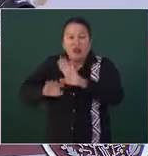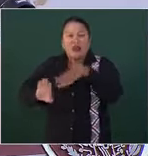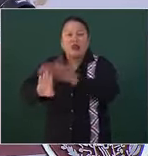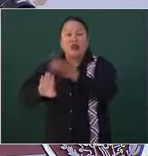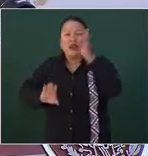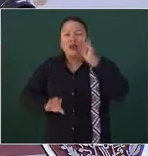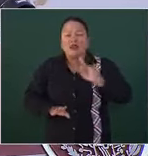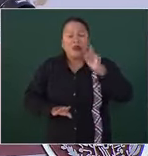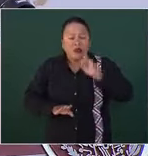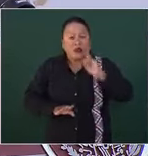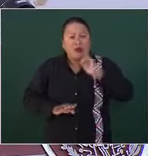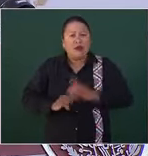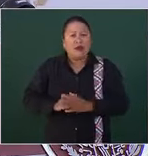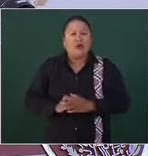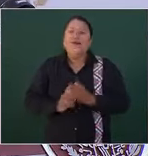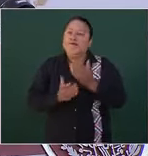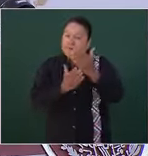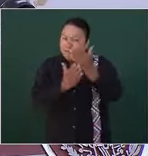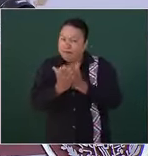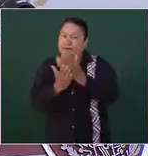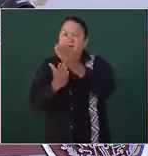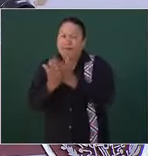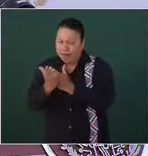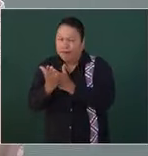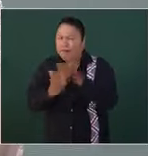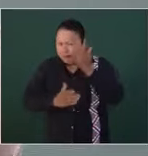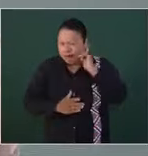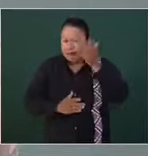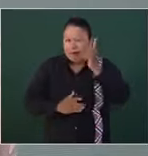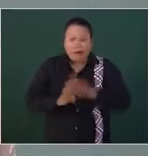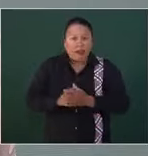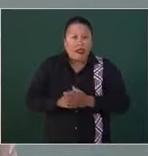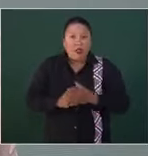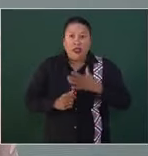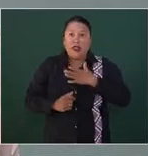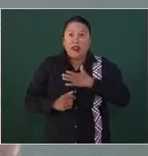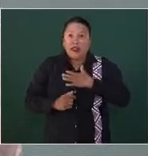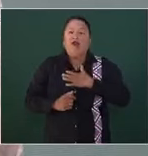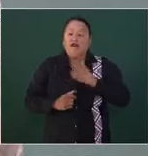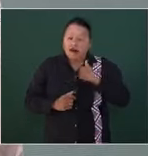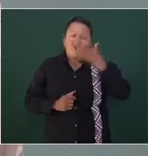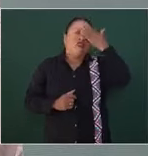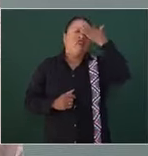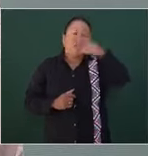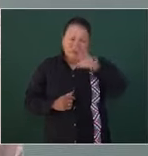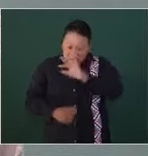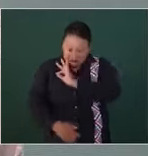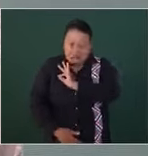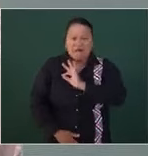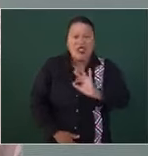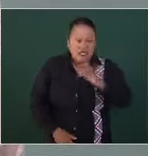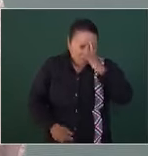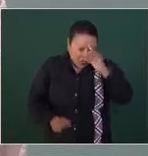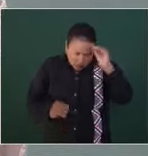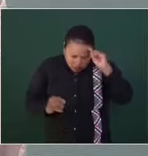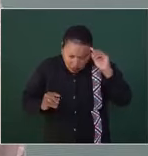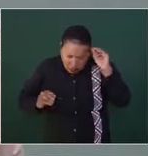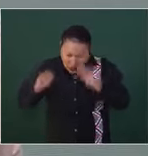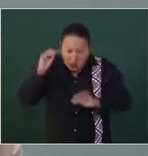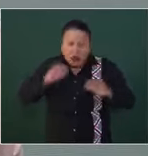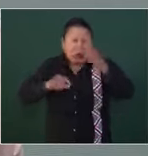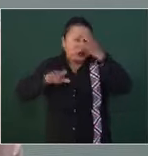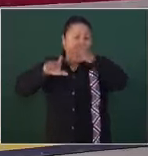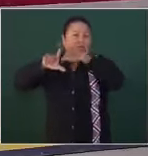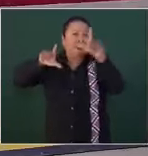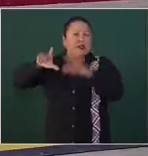mujeres se erradiquen totalmente. Hoy soy una convencida de que es posible construir un